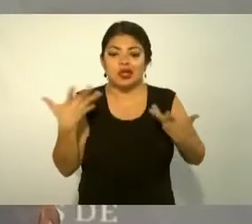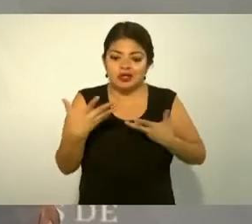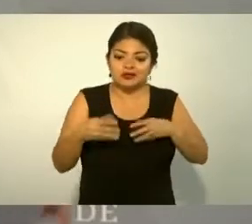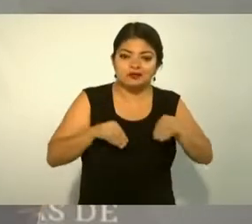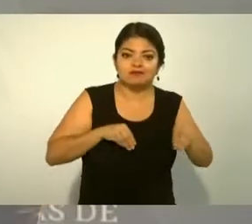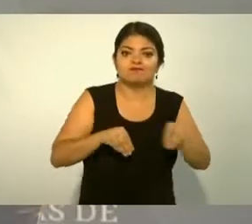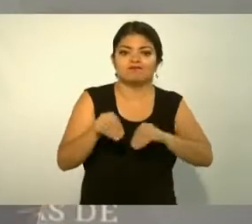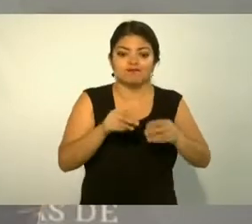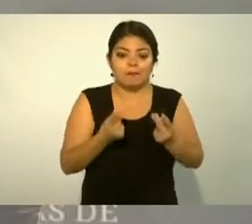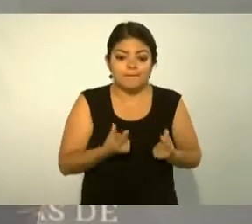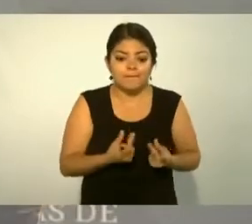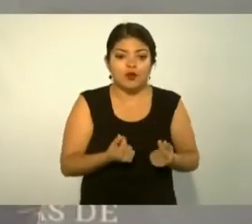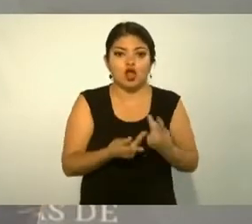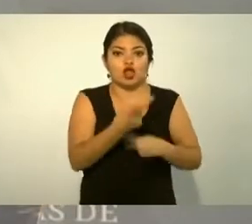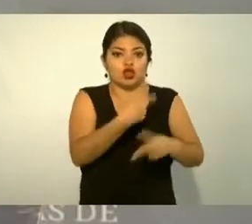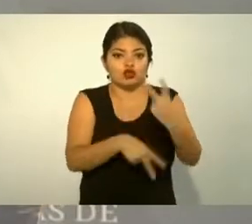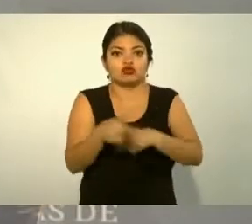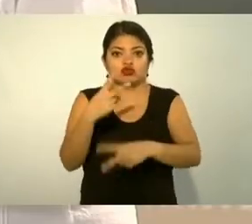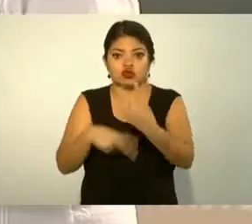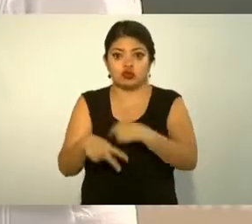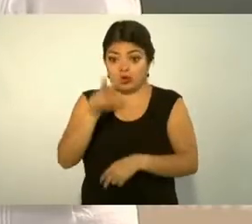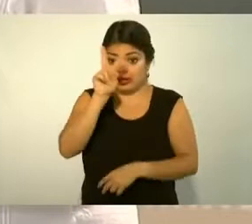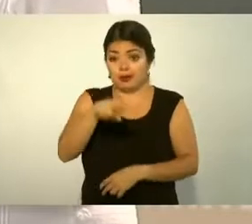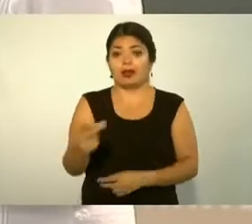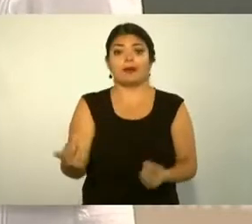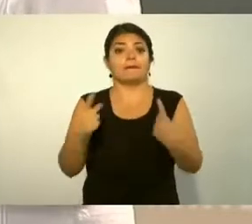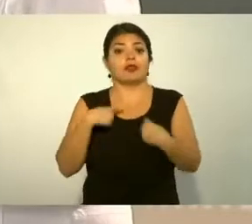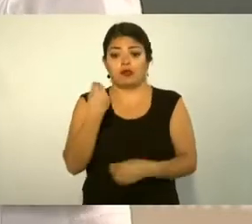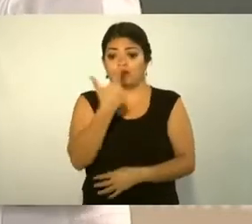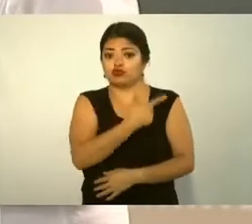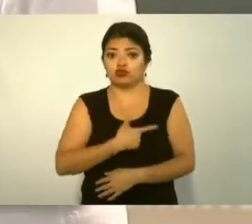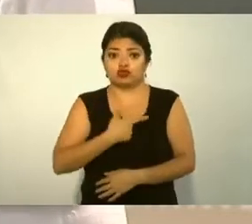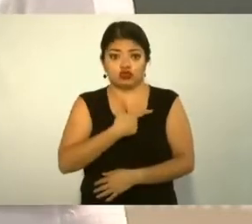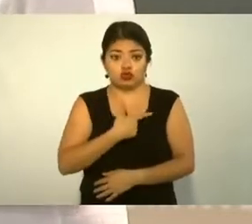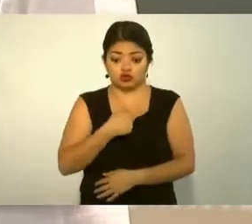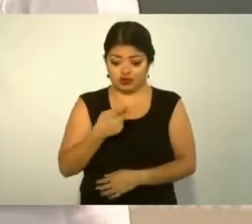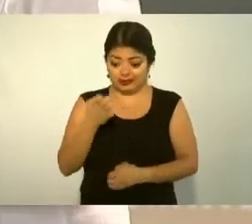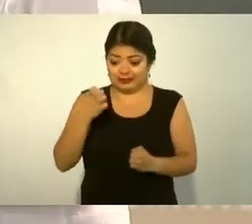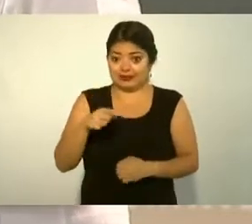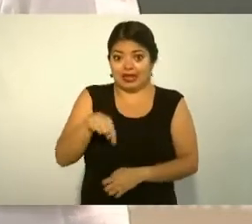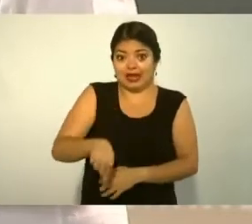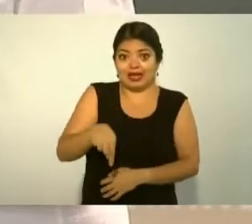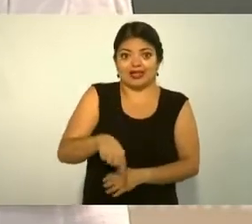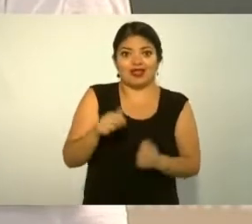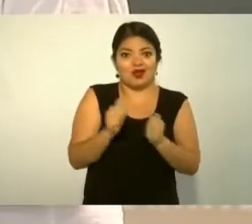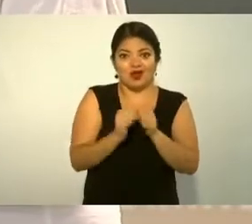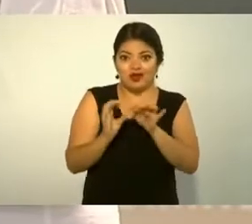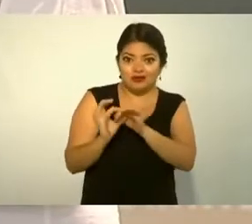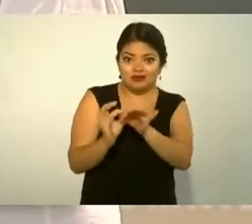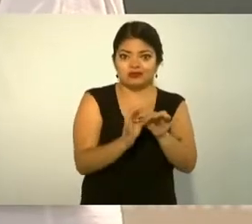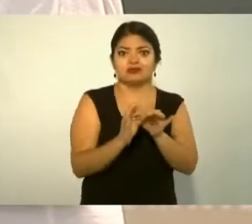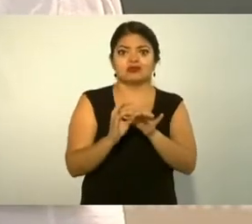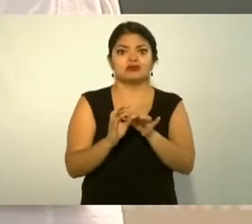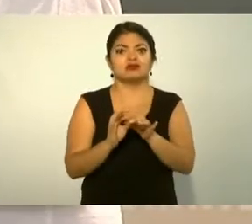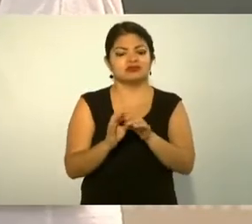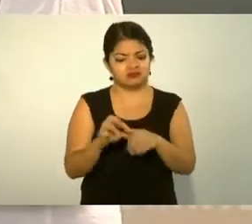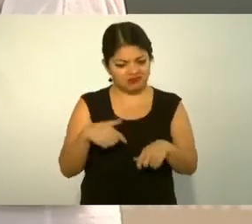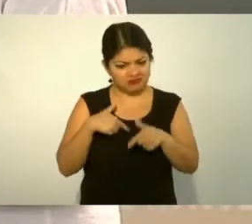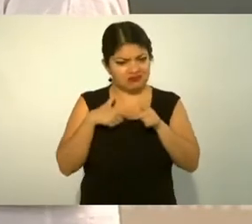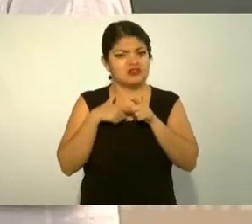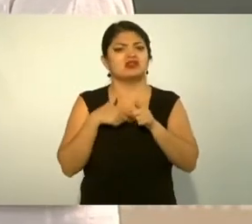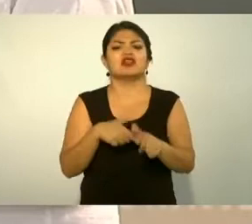a mí me da mucho gusto estar aquí con ustedes repito y nos vamos a seguir